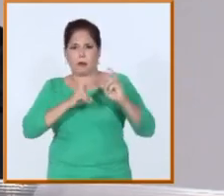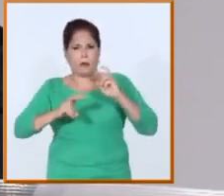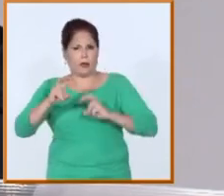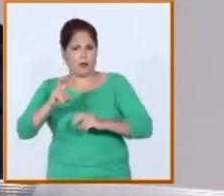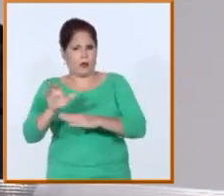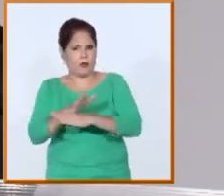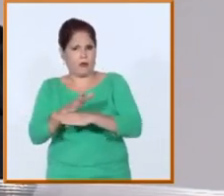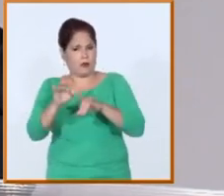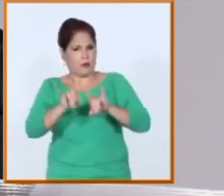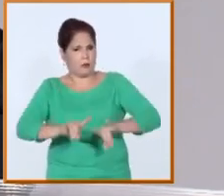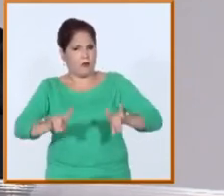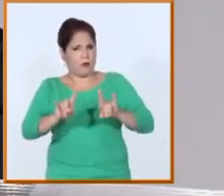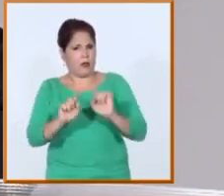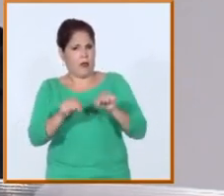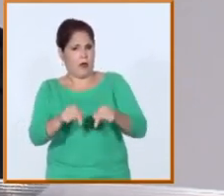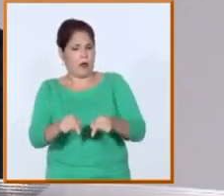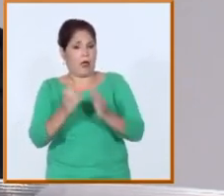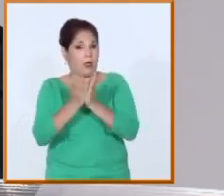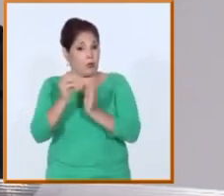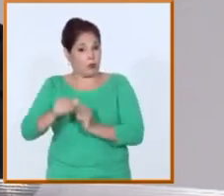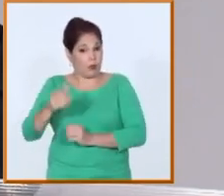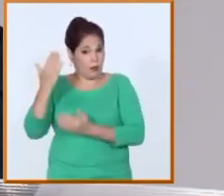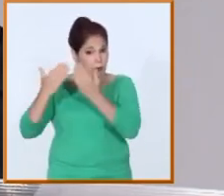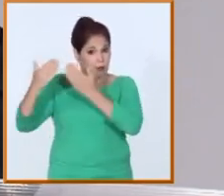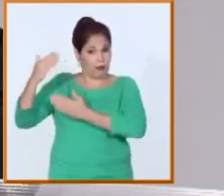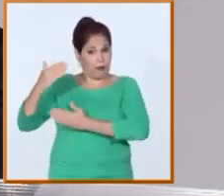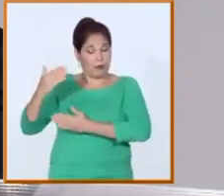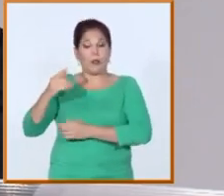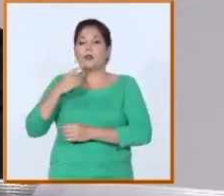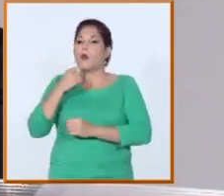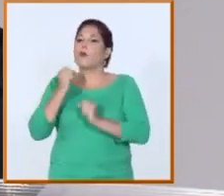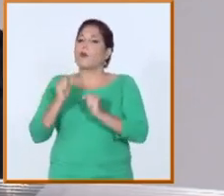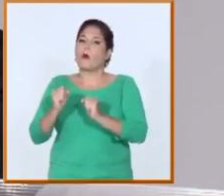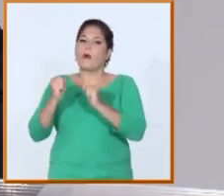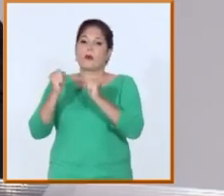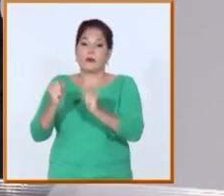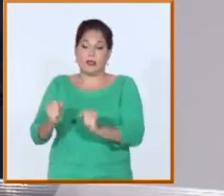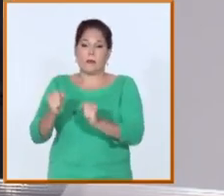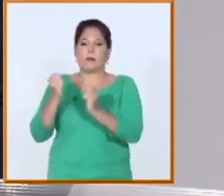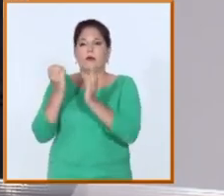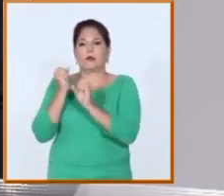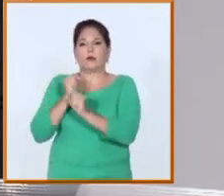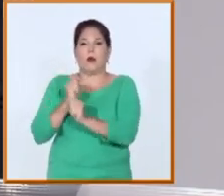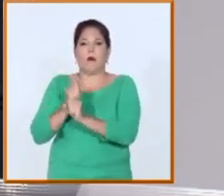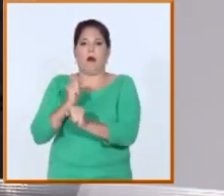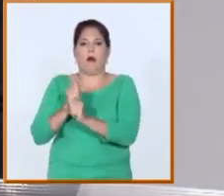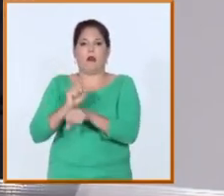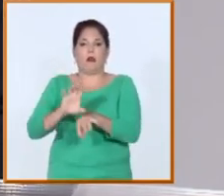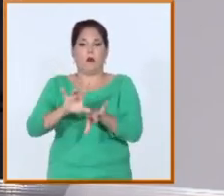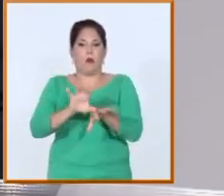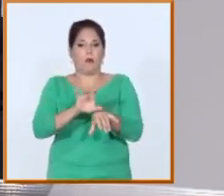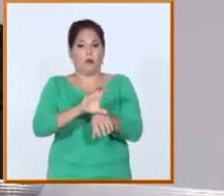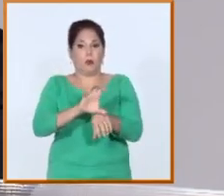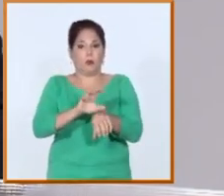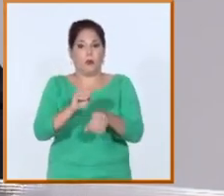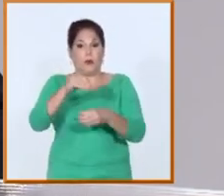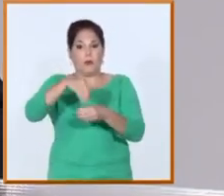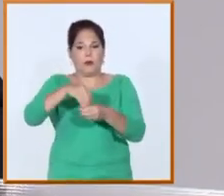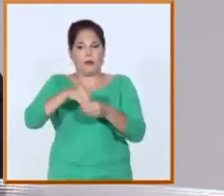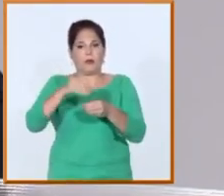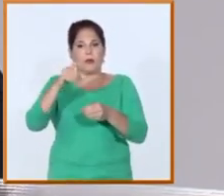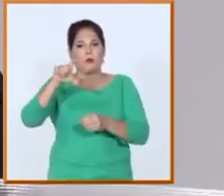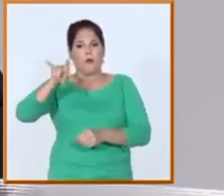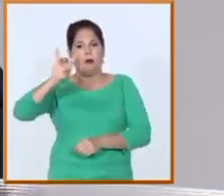diferentes ramas de esas ciencias, la posibilidad de quedarme trabajando en la CUJAE, trabajando en la red de computadoras, en la red de datos de